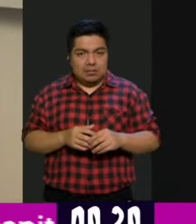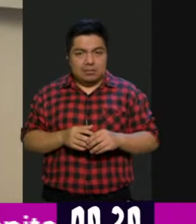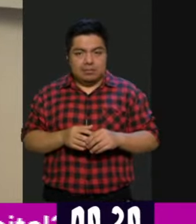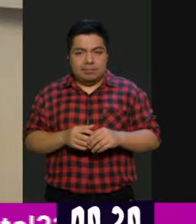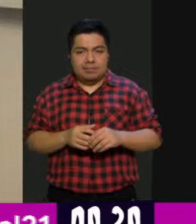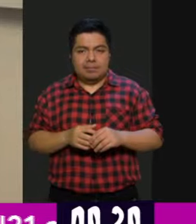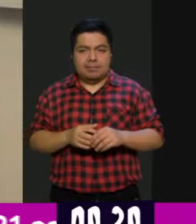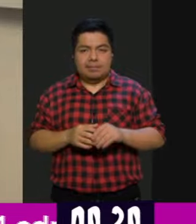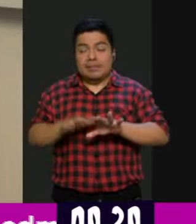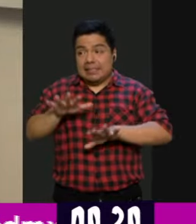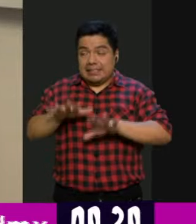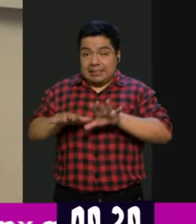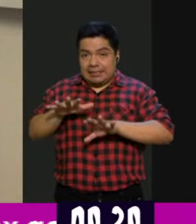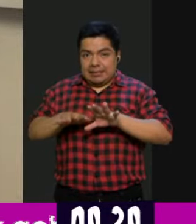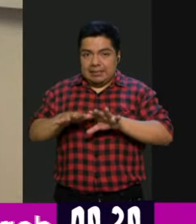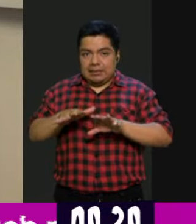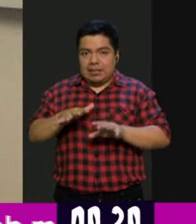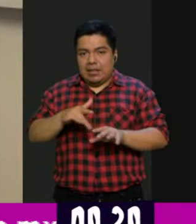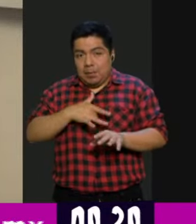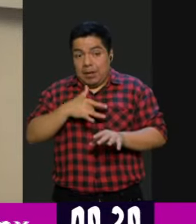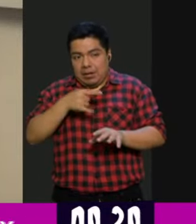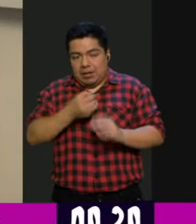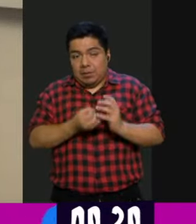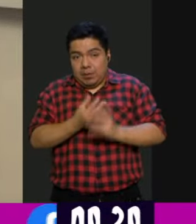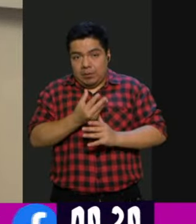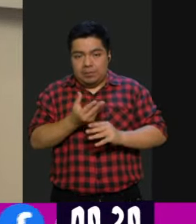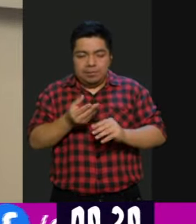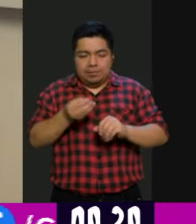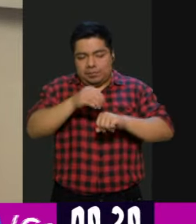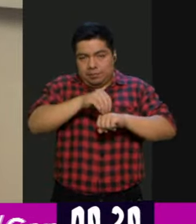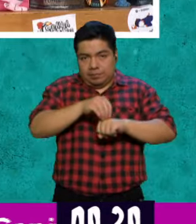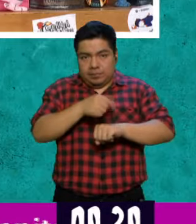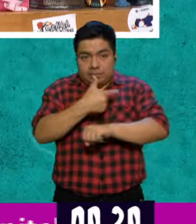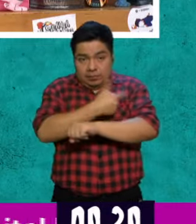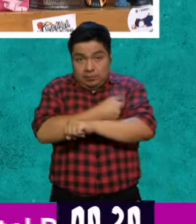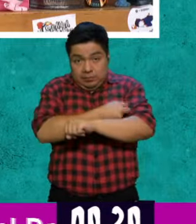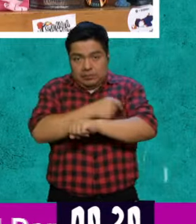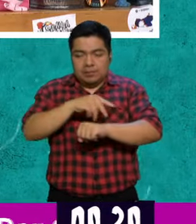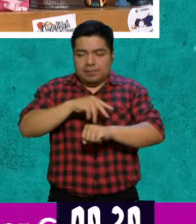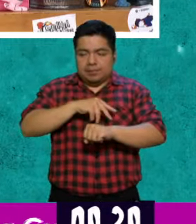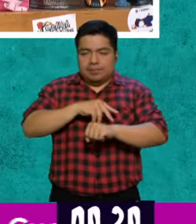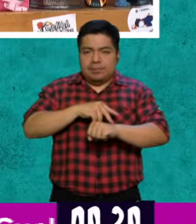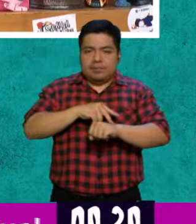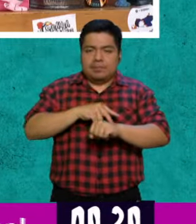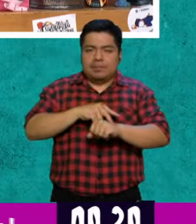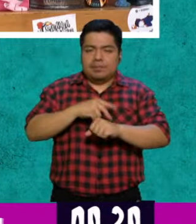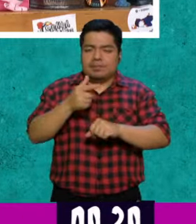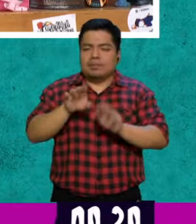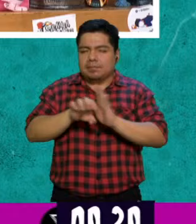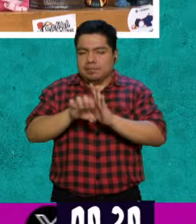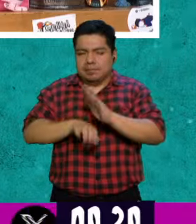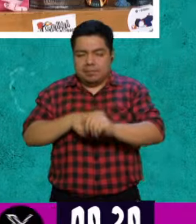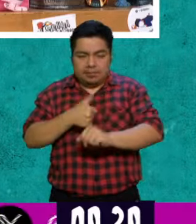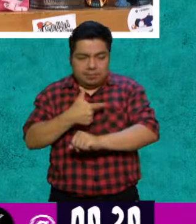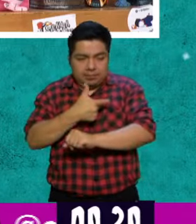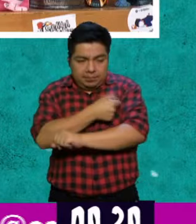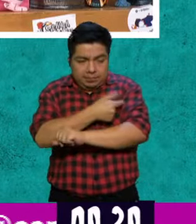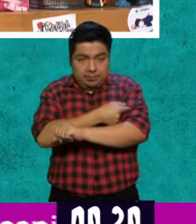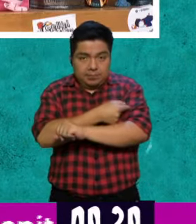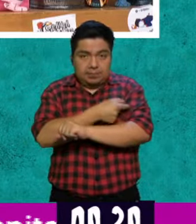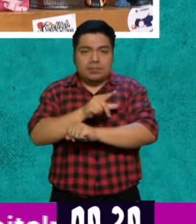como este mismo modelo, aplicarlo en las vacunas y en vacunas sobre todo de